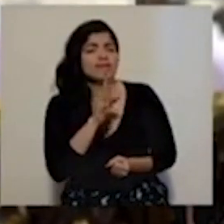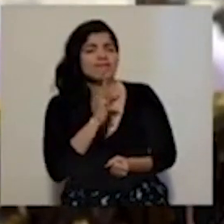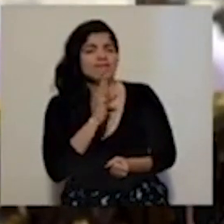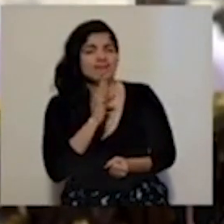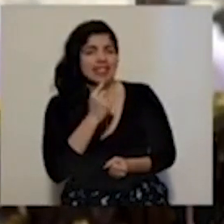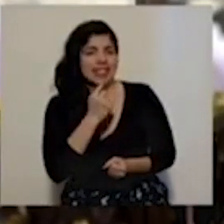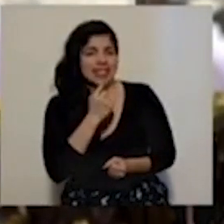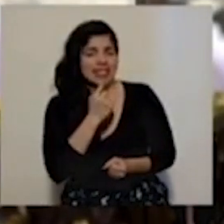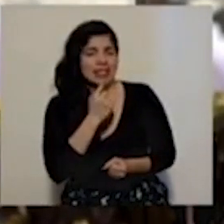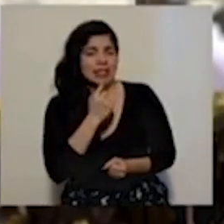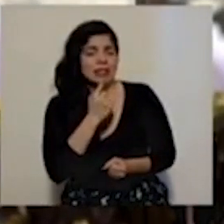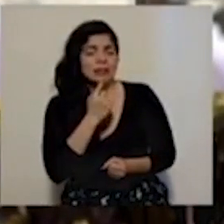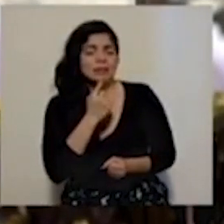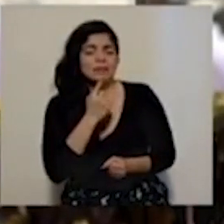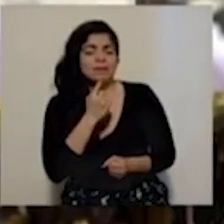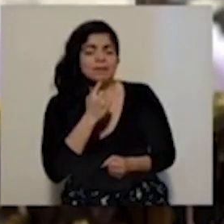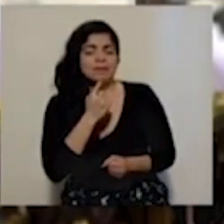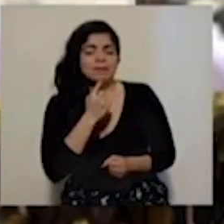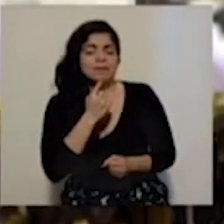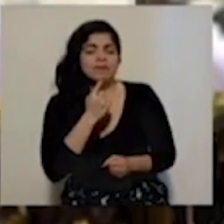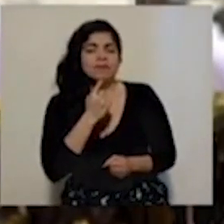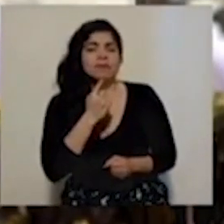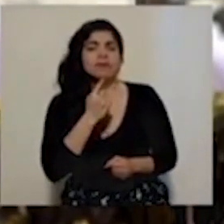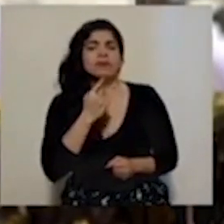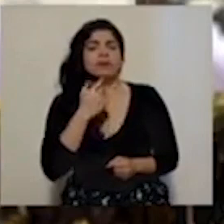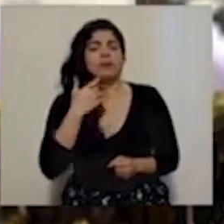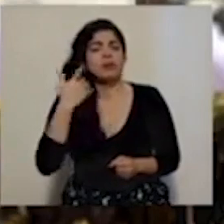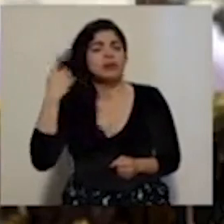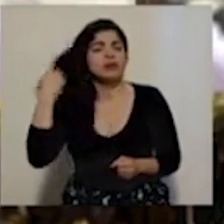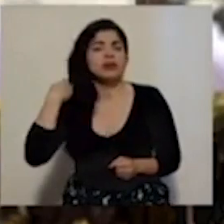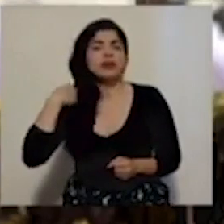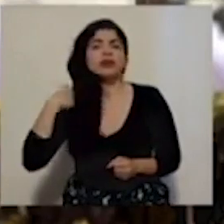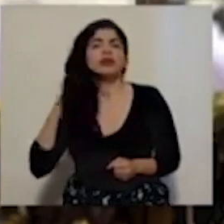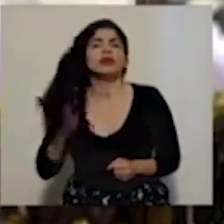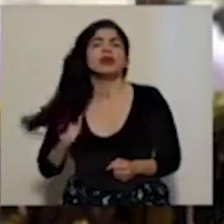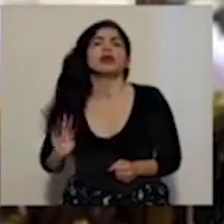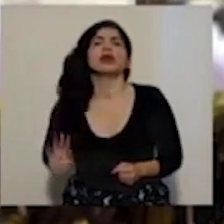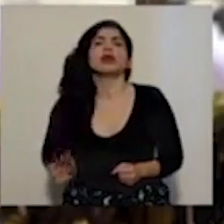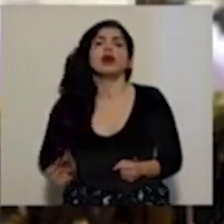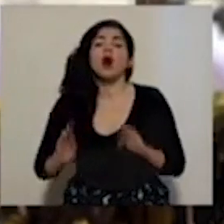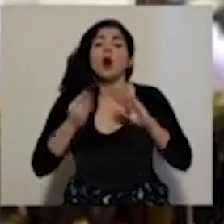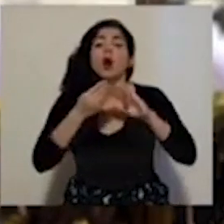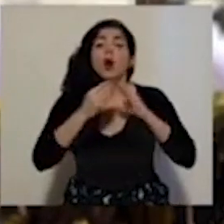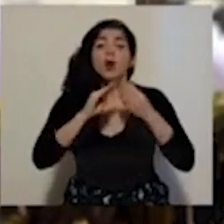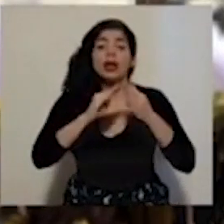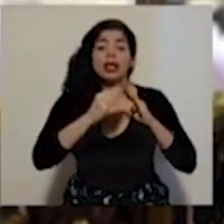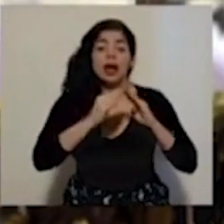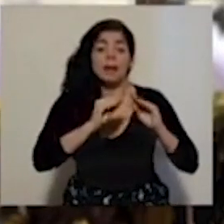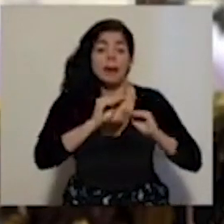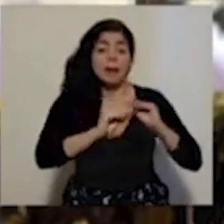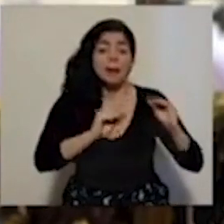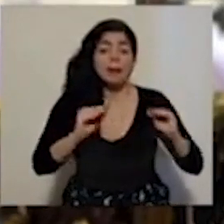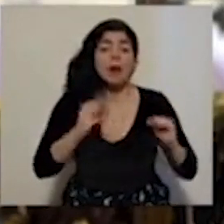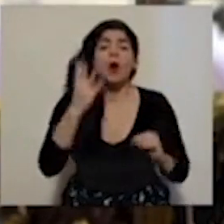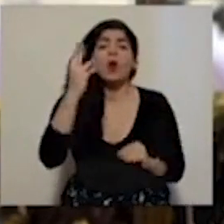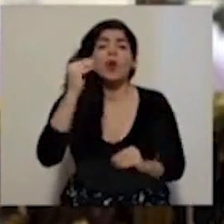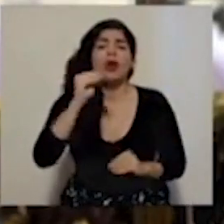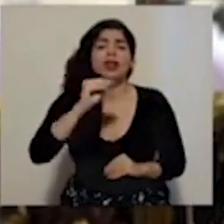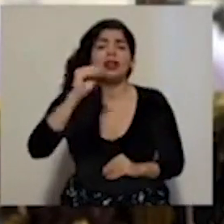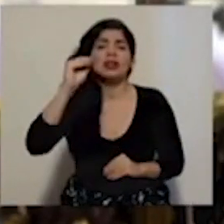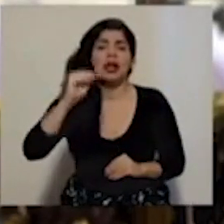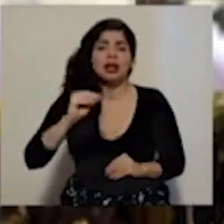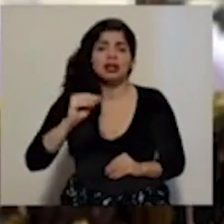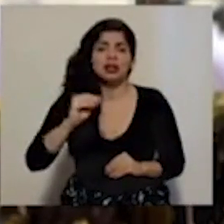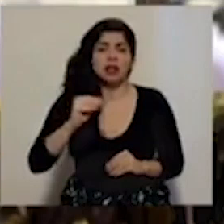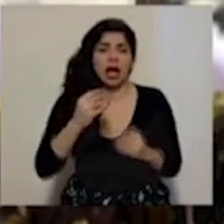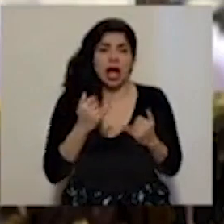referido, además de transmisión comunitaria, tasa de contagio con que inicia el